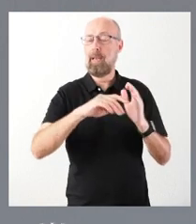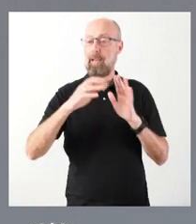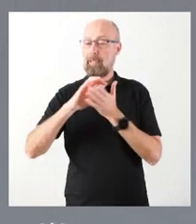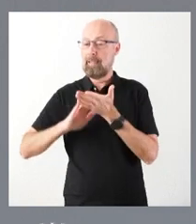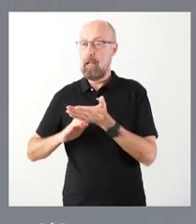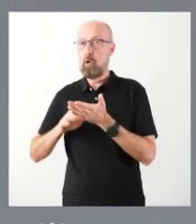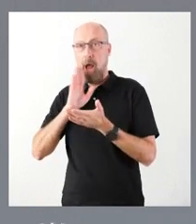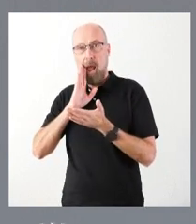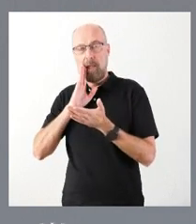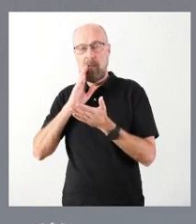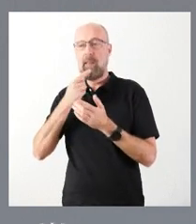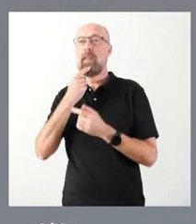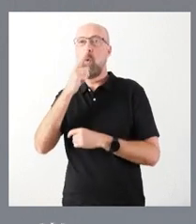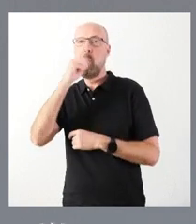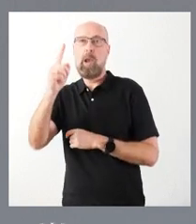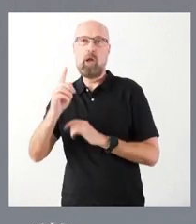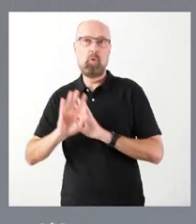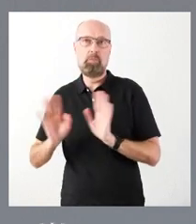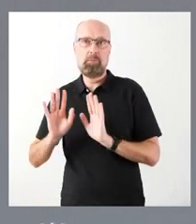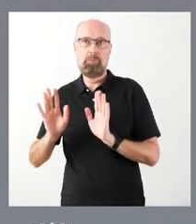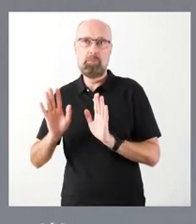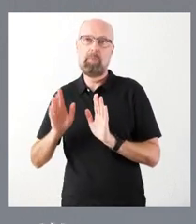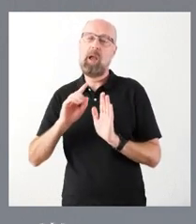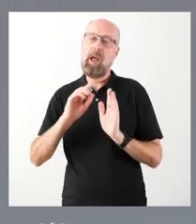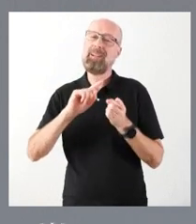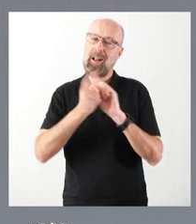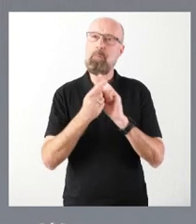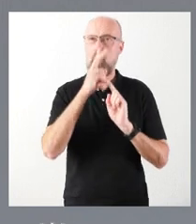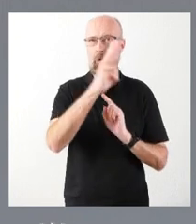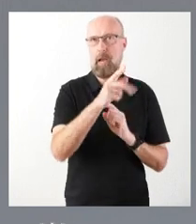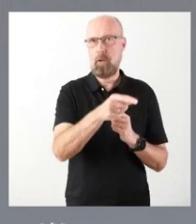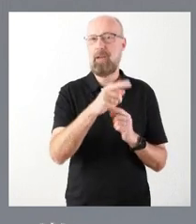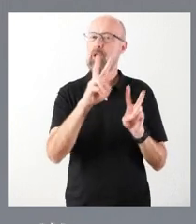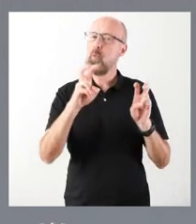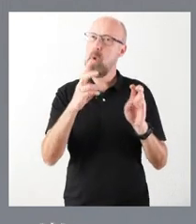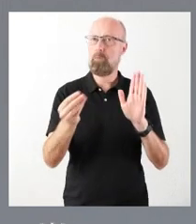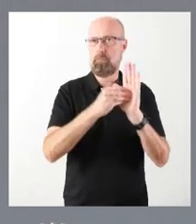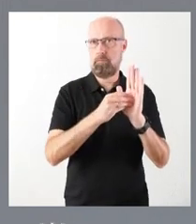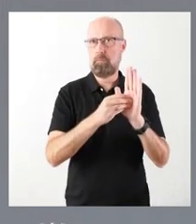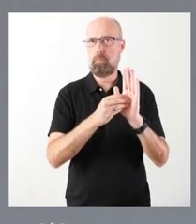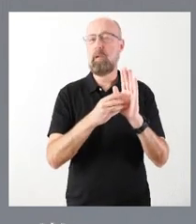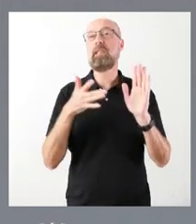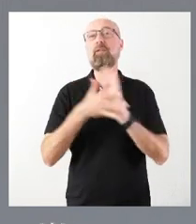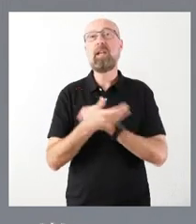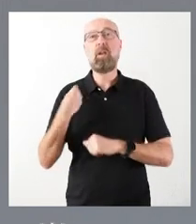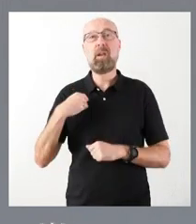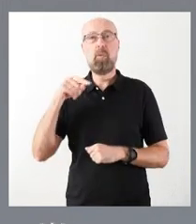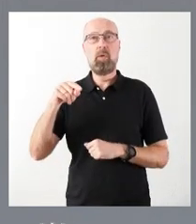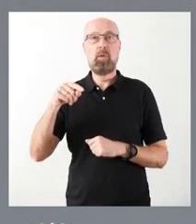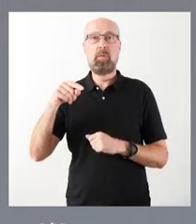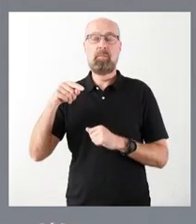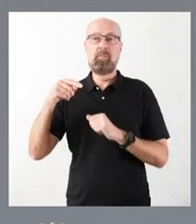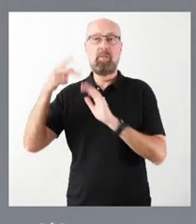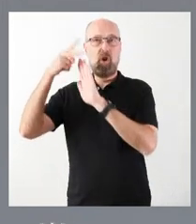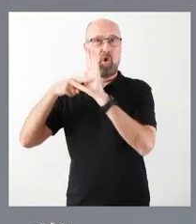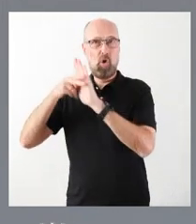la modificación más importante que aparece referenciada. Hemos procedido a trasladar toda la directiva